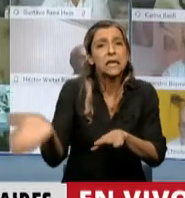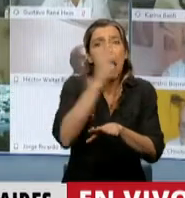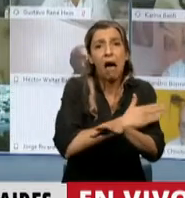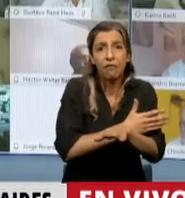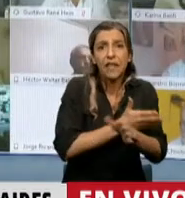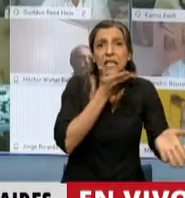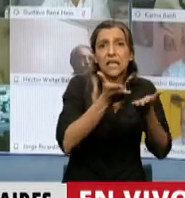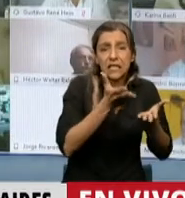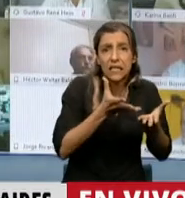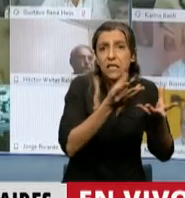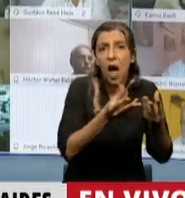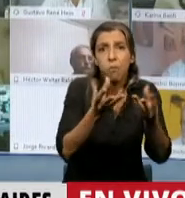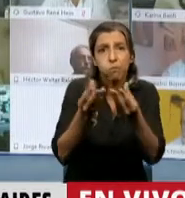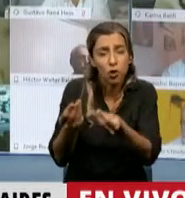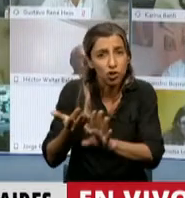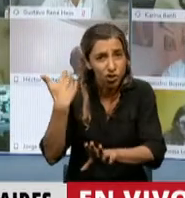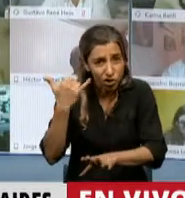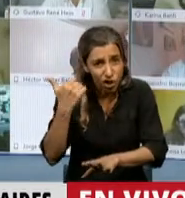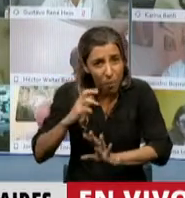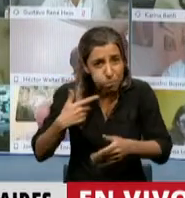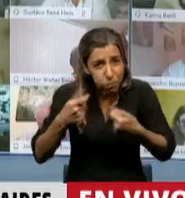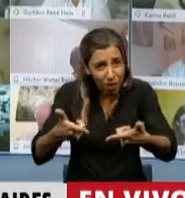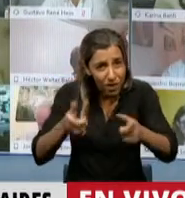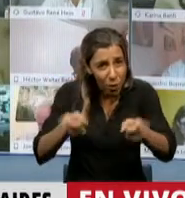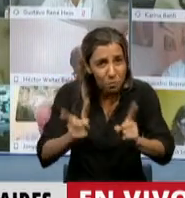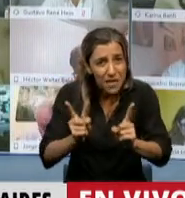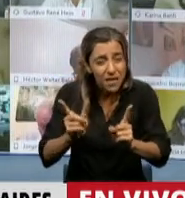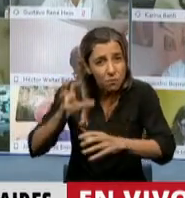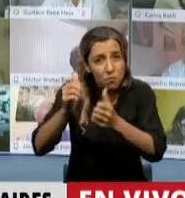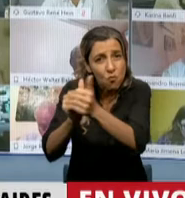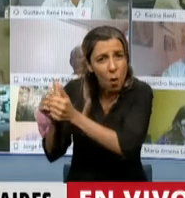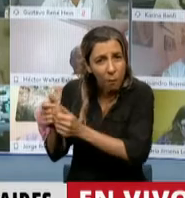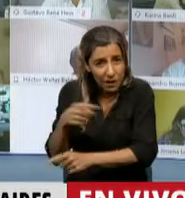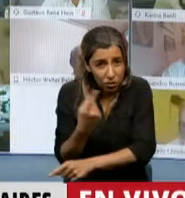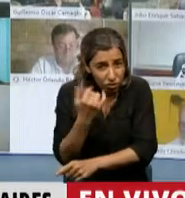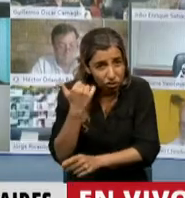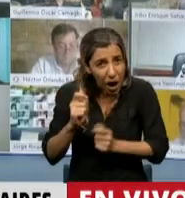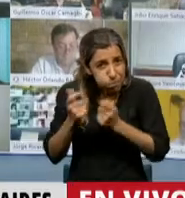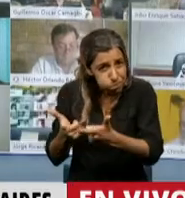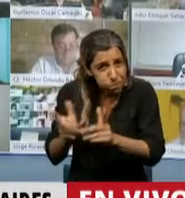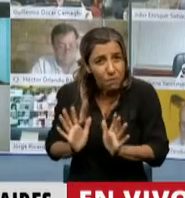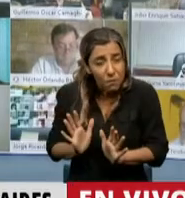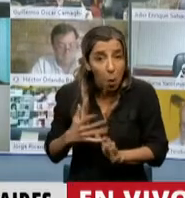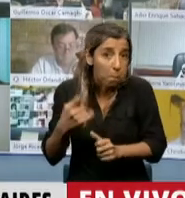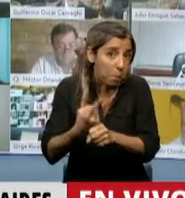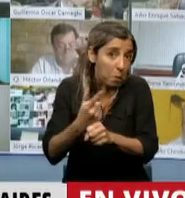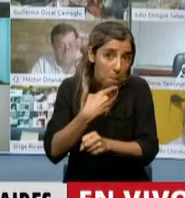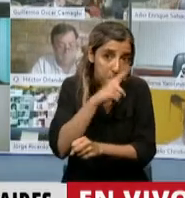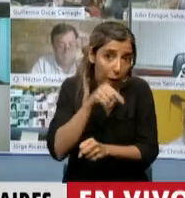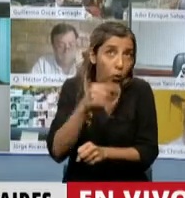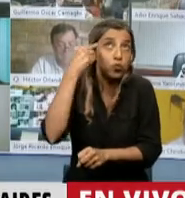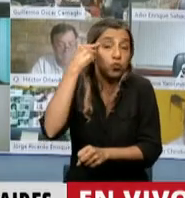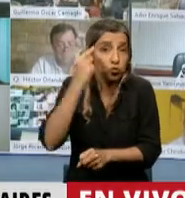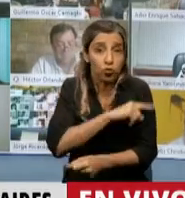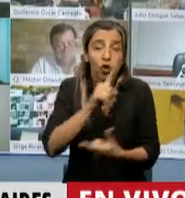¿le han dado algún tipo de asistencia a estas empresas? Esto es lo primero que hay que preguntarse. Lo segundo que hay que preguntarse